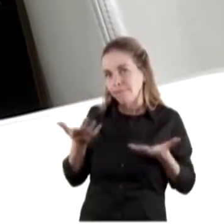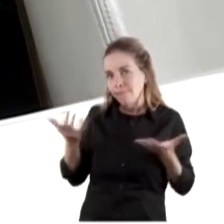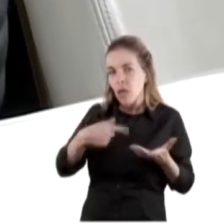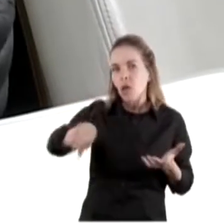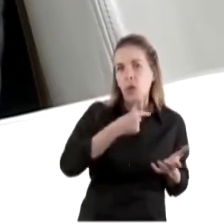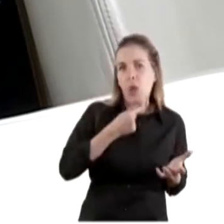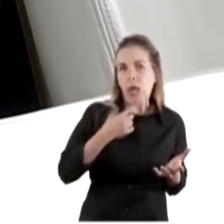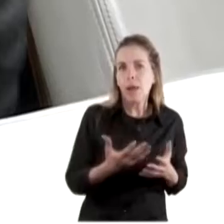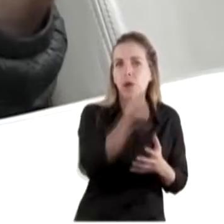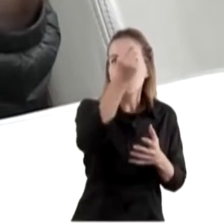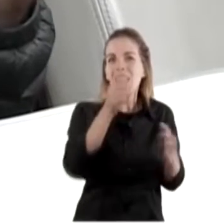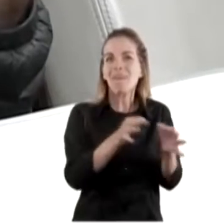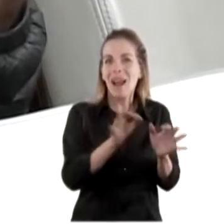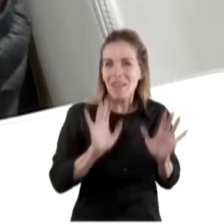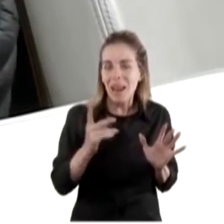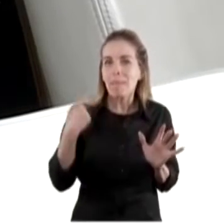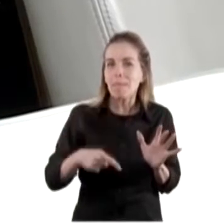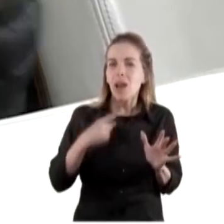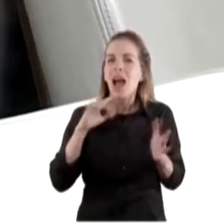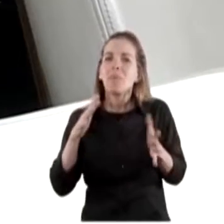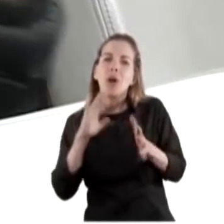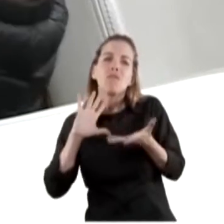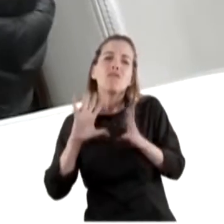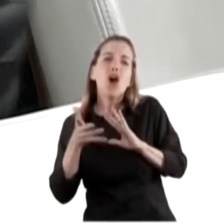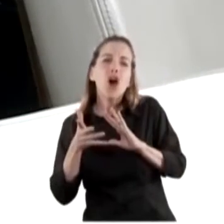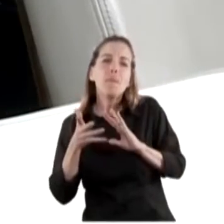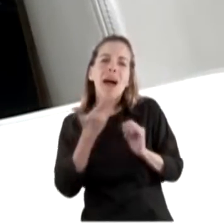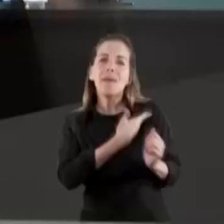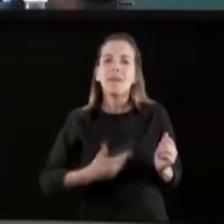Malvinas, pero tal vez el modo en el que se lo dijo no provocó el efecto deseado? Gracias.